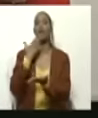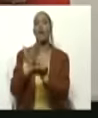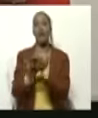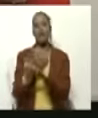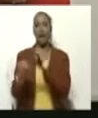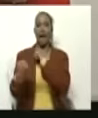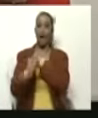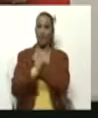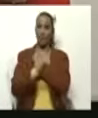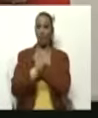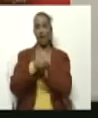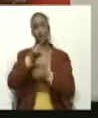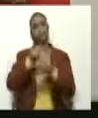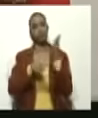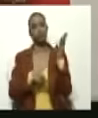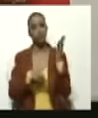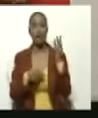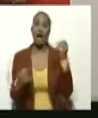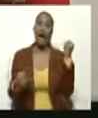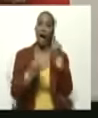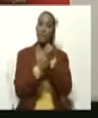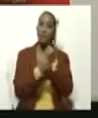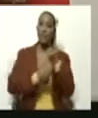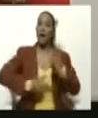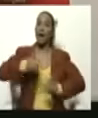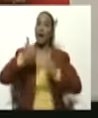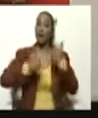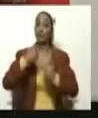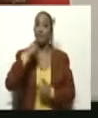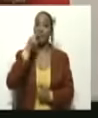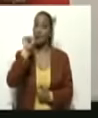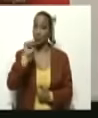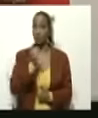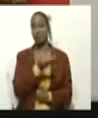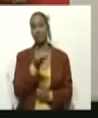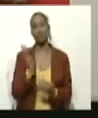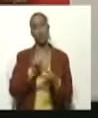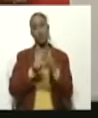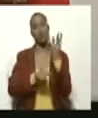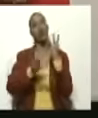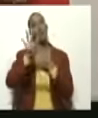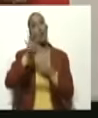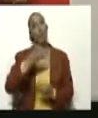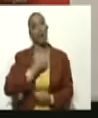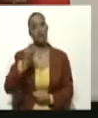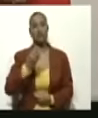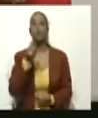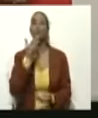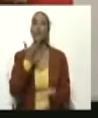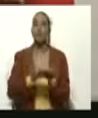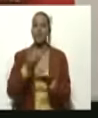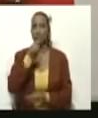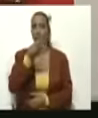apoyo al candidato presidente Nicolás Maduro de esta alcaldesa y de estos alcaldes. Muchas gracias y buenas tardes.